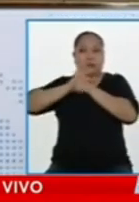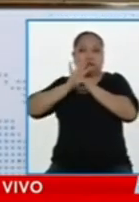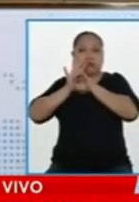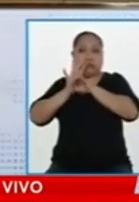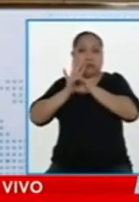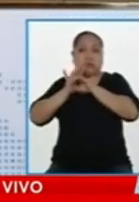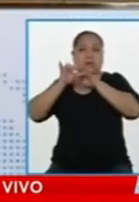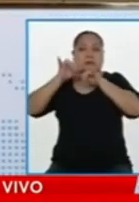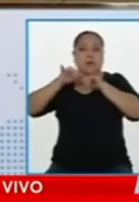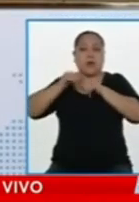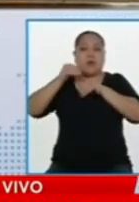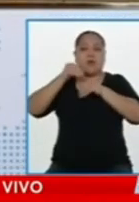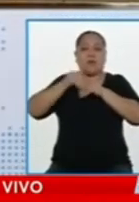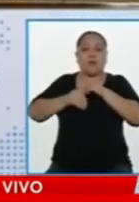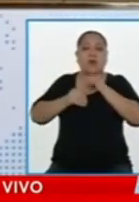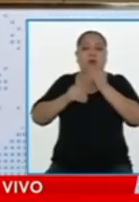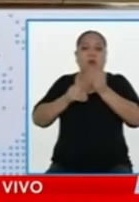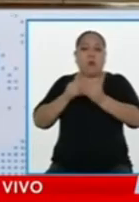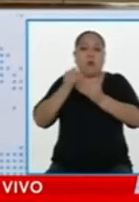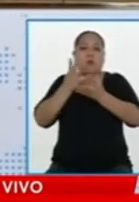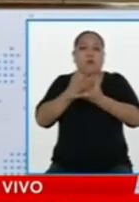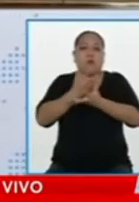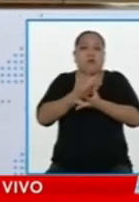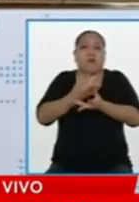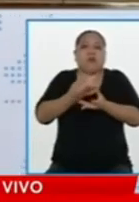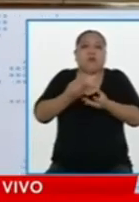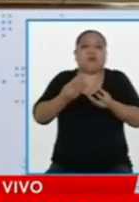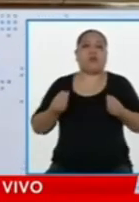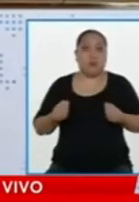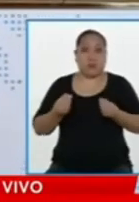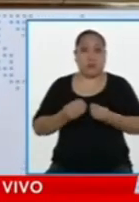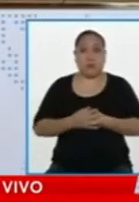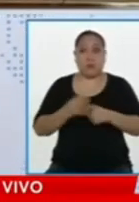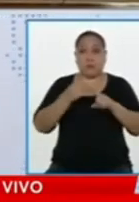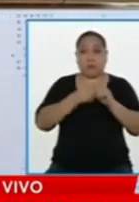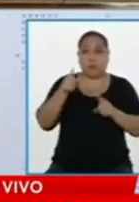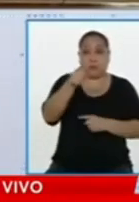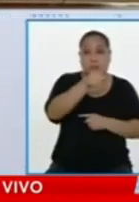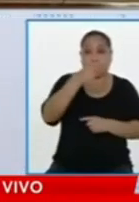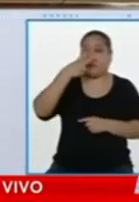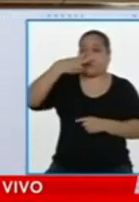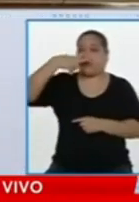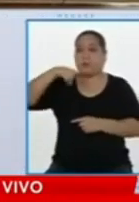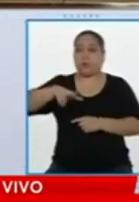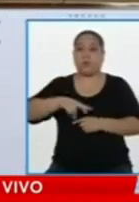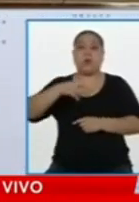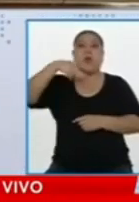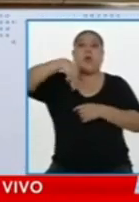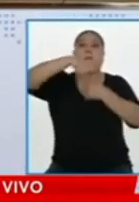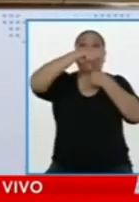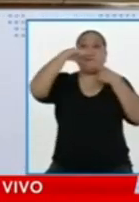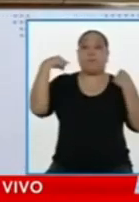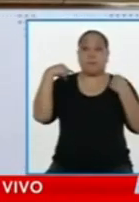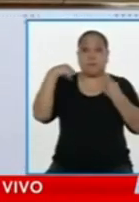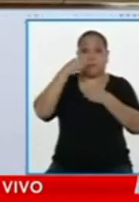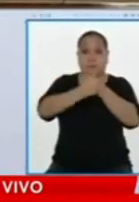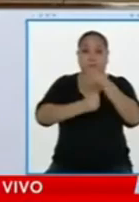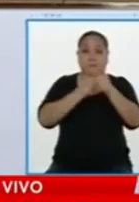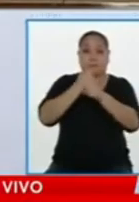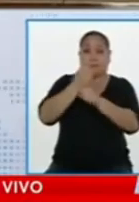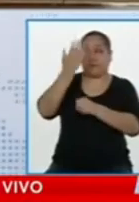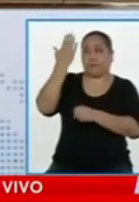es la misma política favorable a la CONFIEPLA que continúa. No,